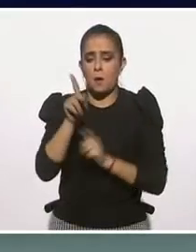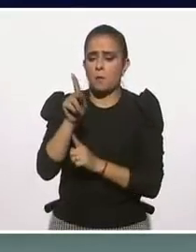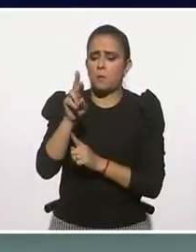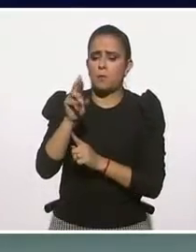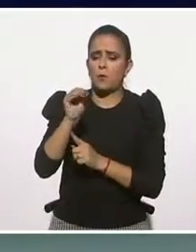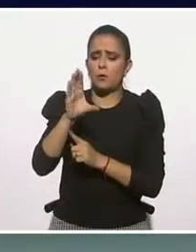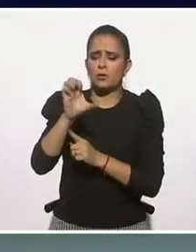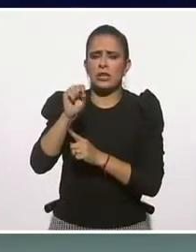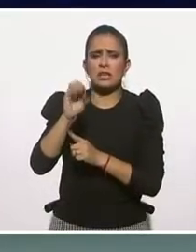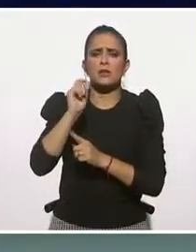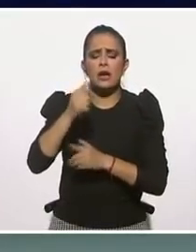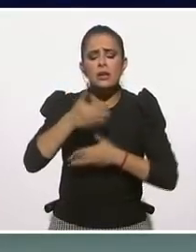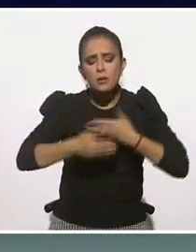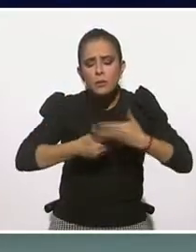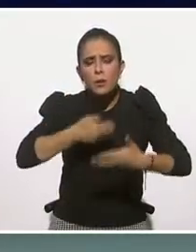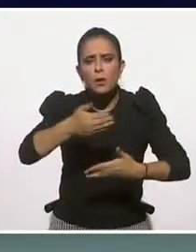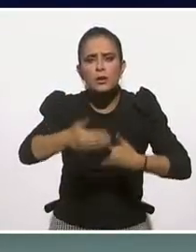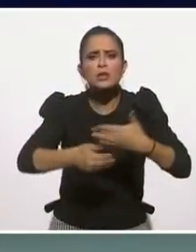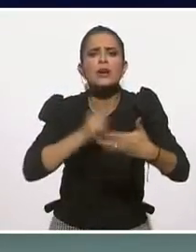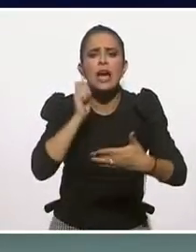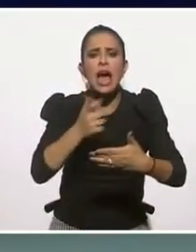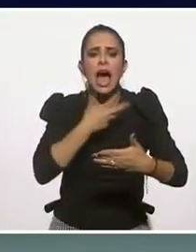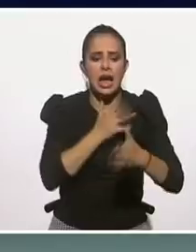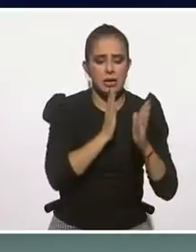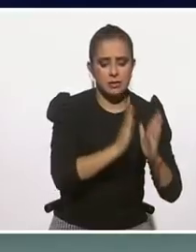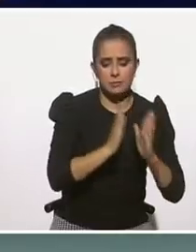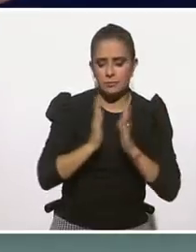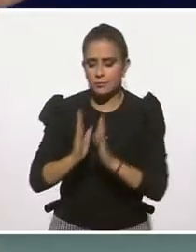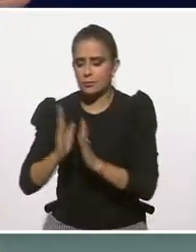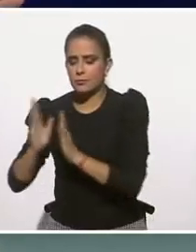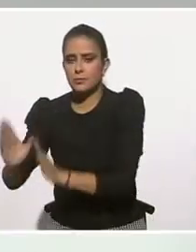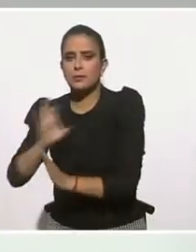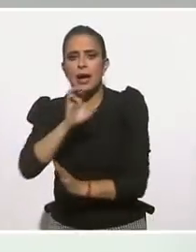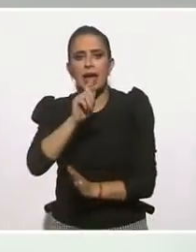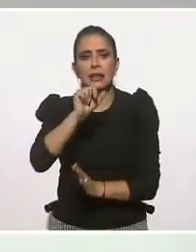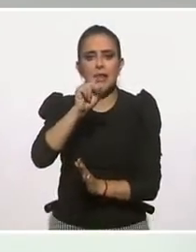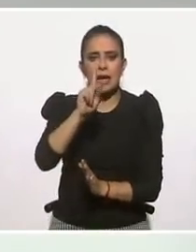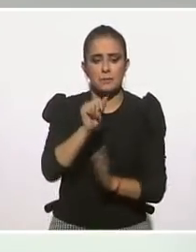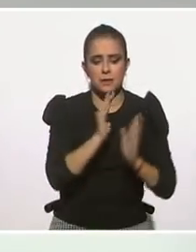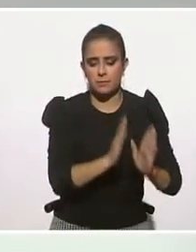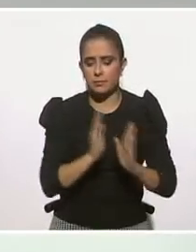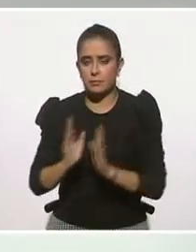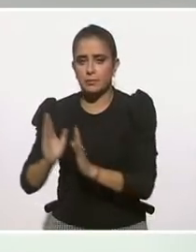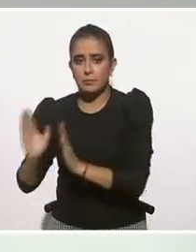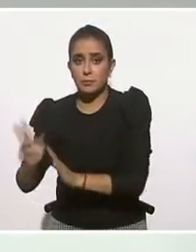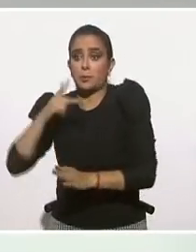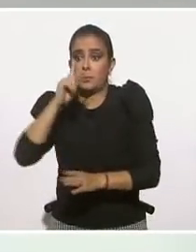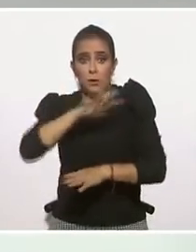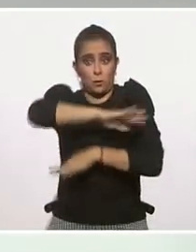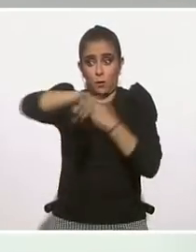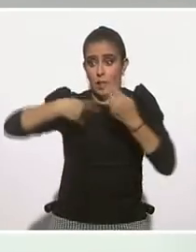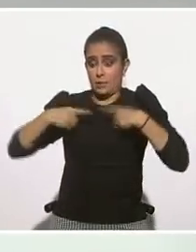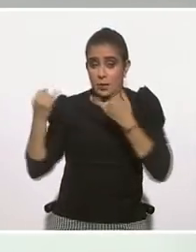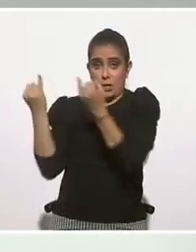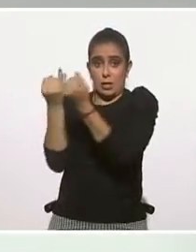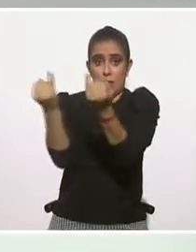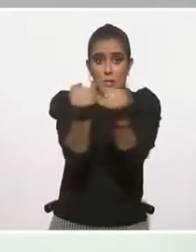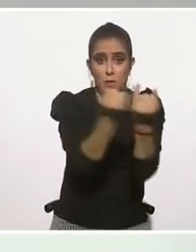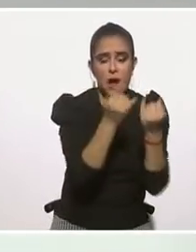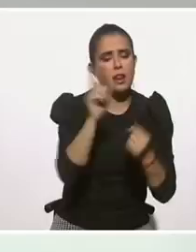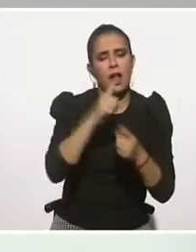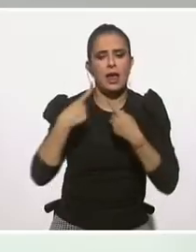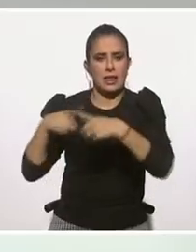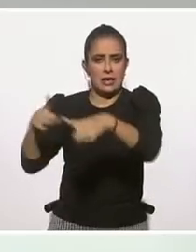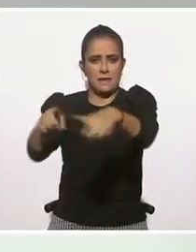Esas etapas, determinantemente, no las vamos a vivir todos de la misma manera, pero cuando nos acostumbramos a identificar